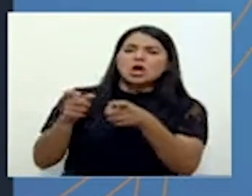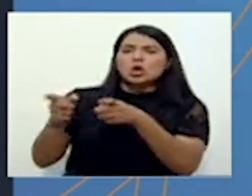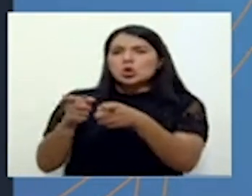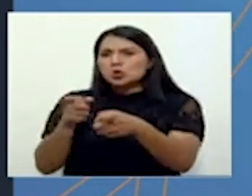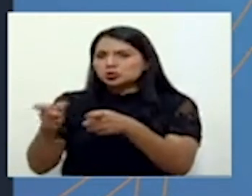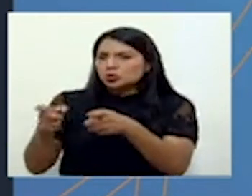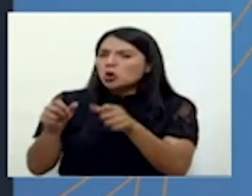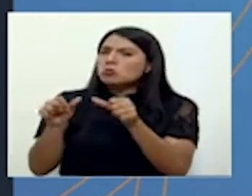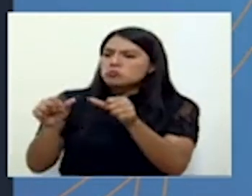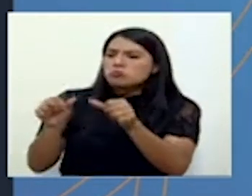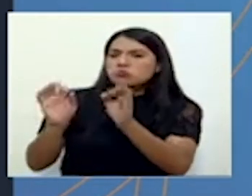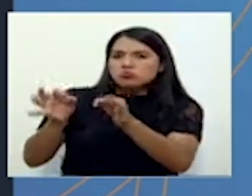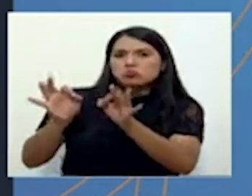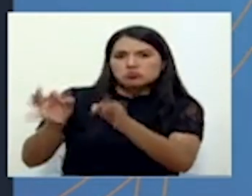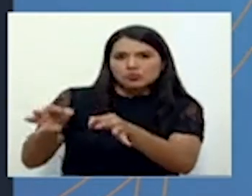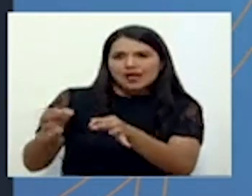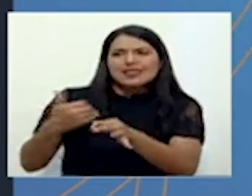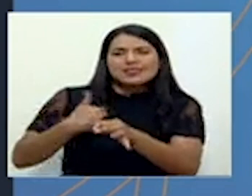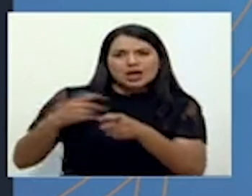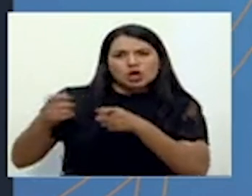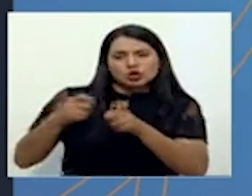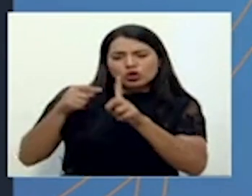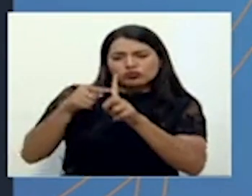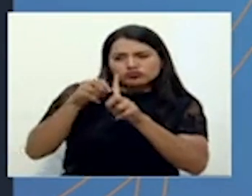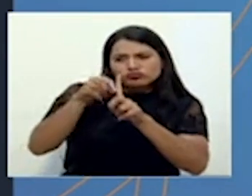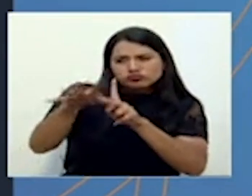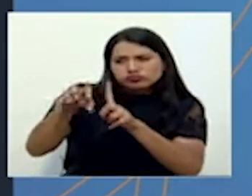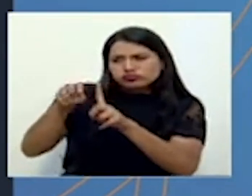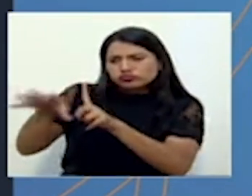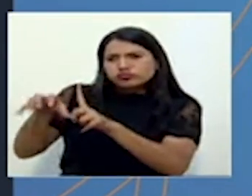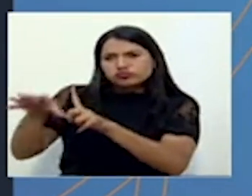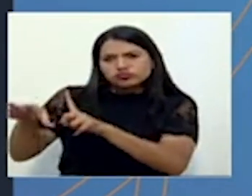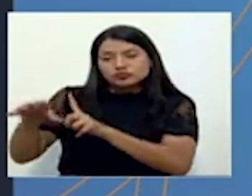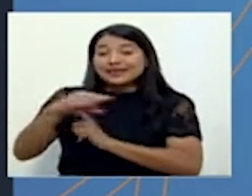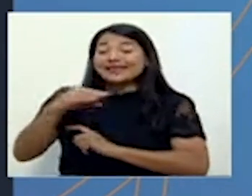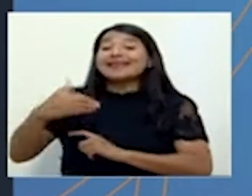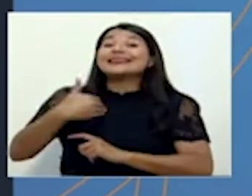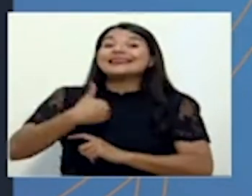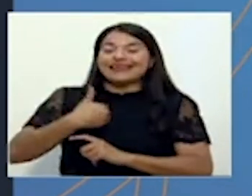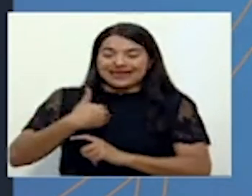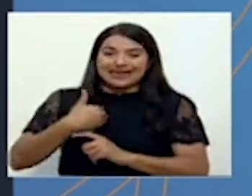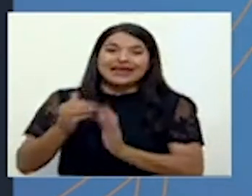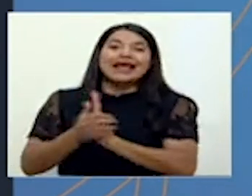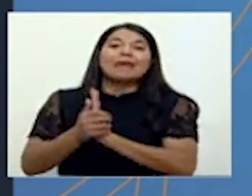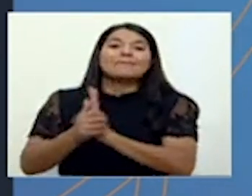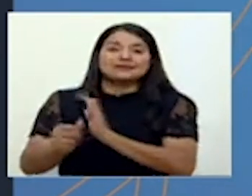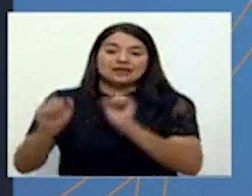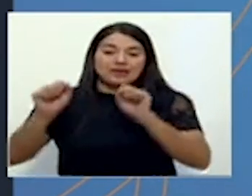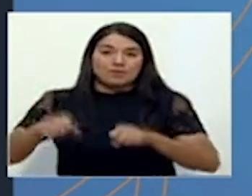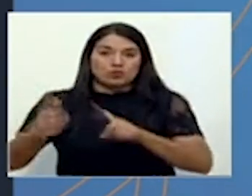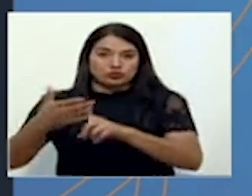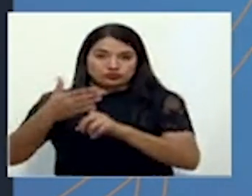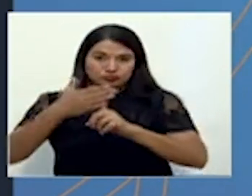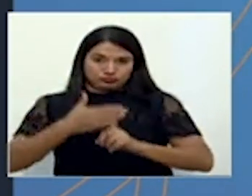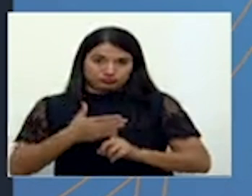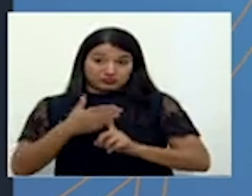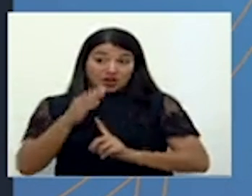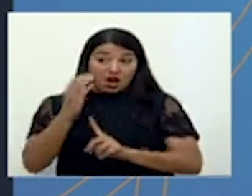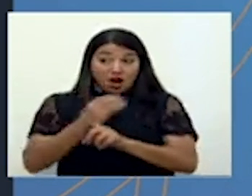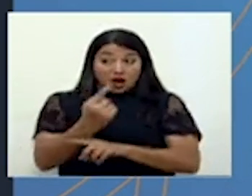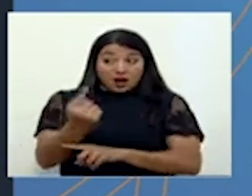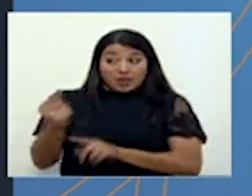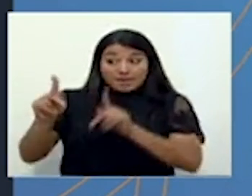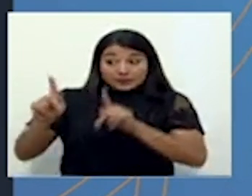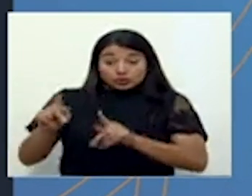hay seguimiento de los nexos y hay capacidad de aislamiento de las personas, tanto en sus casas como en centros